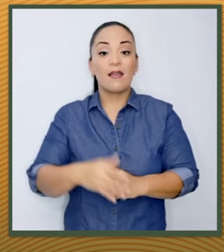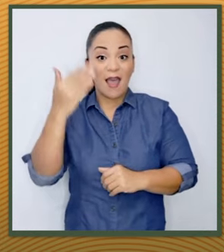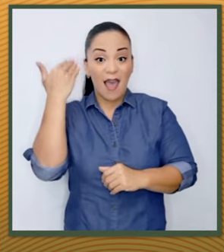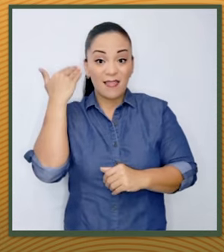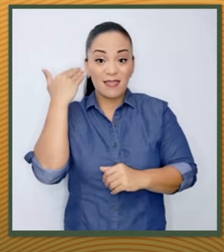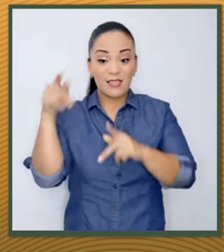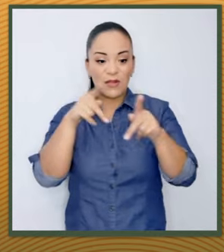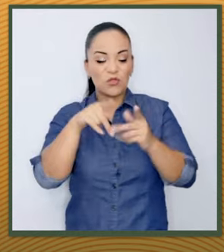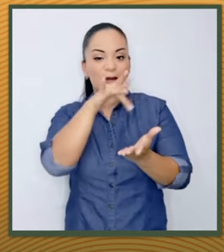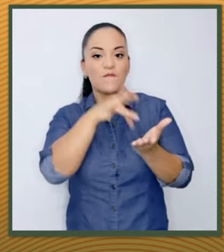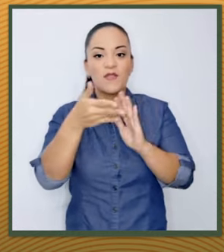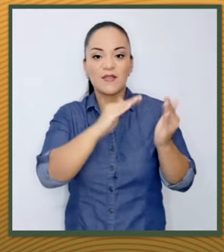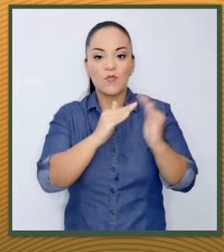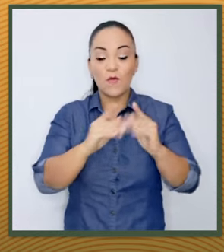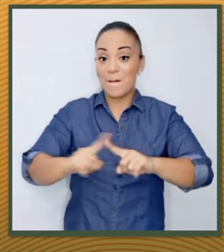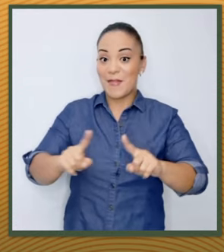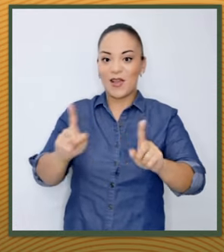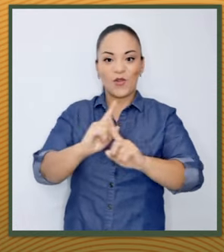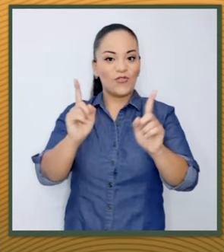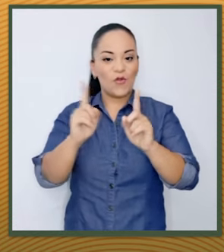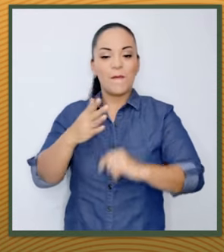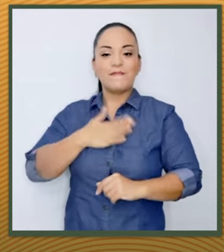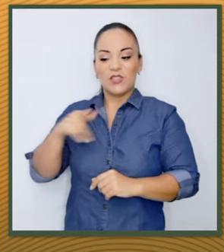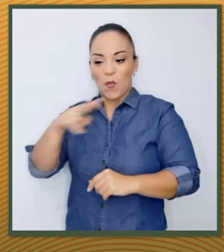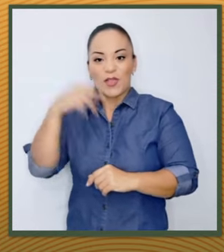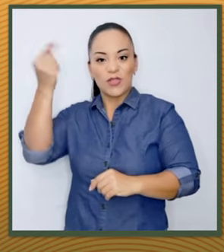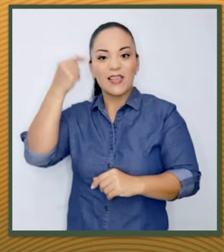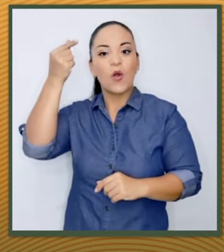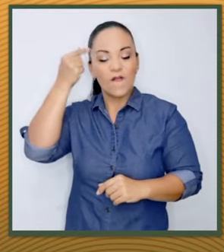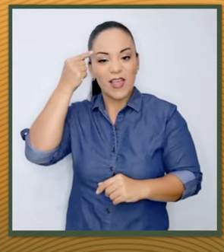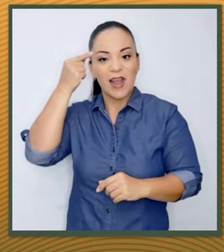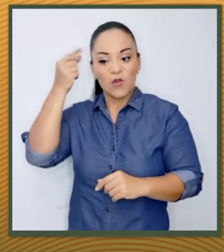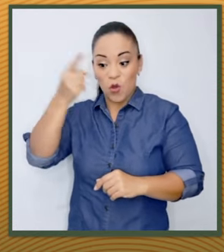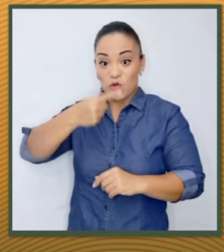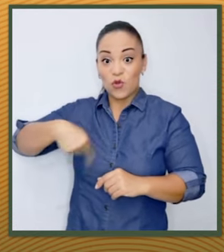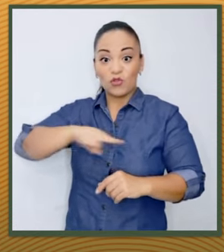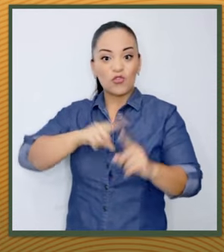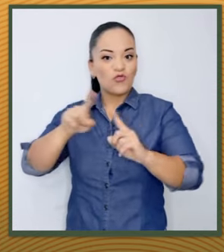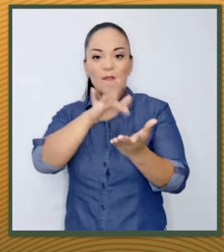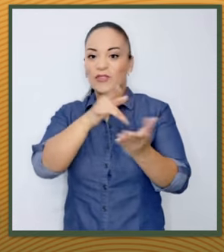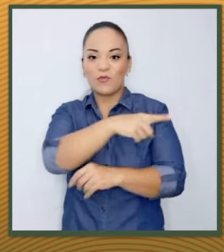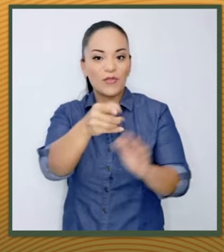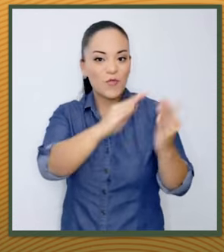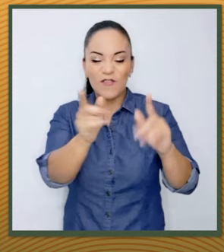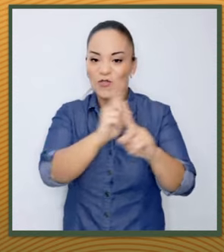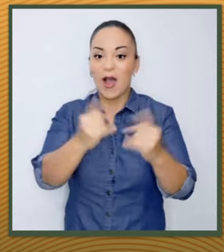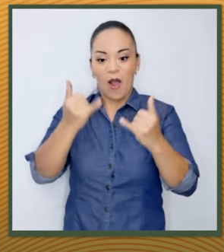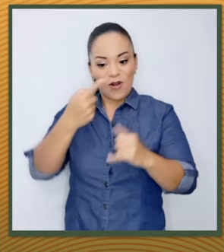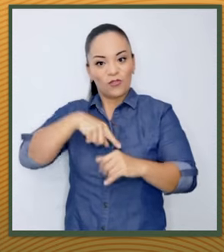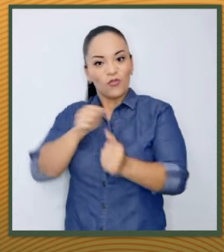lo bailaban. Hoy mis colegas de gobierno ya no se los bailan,